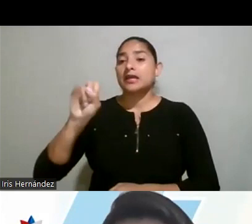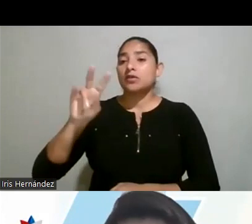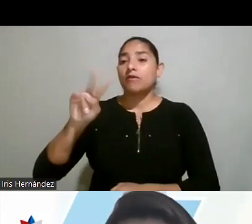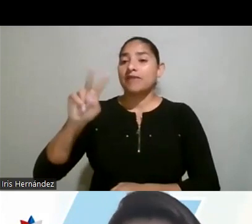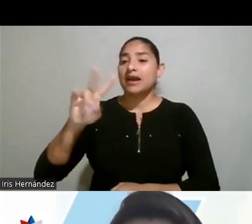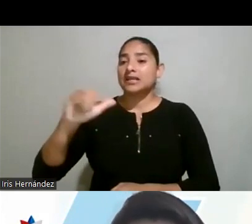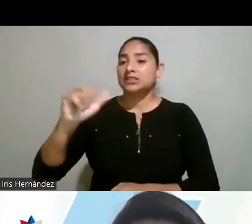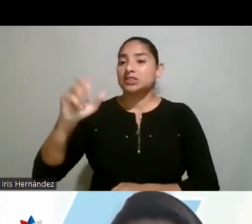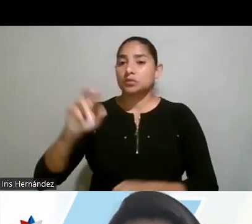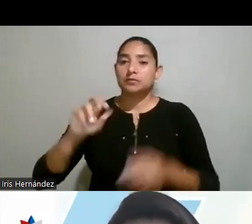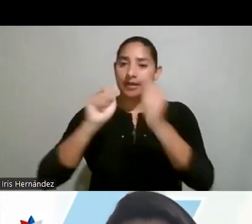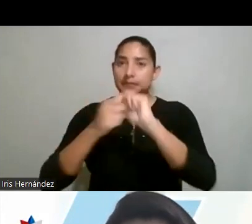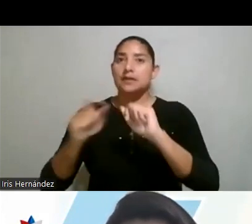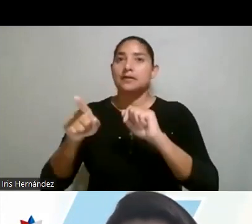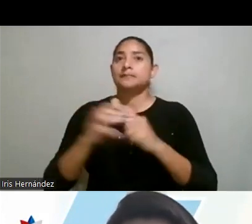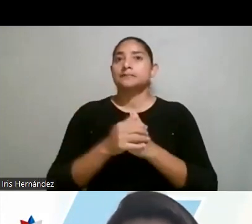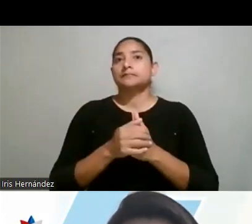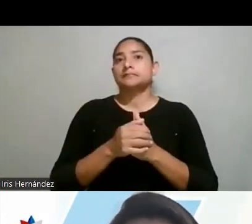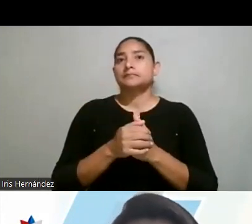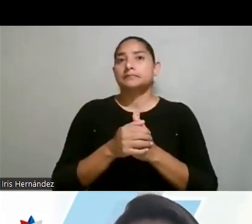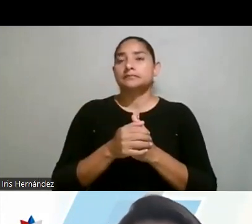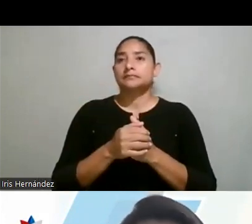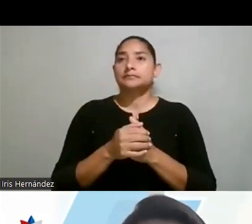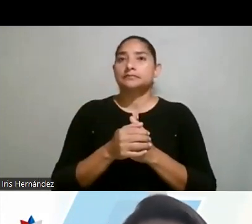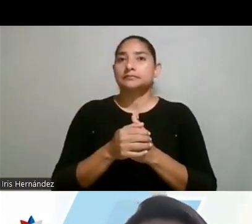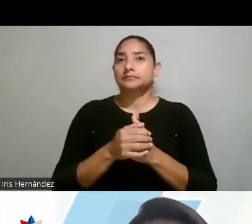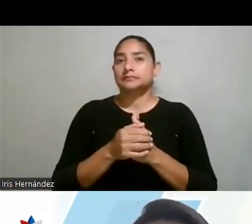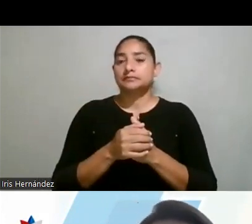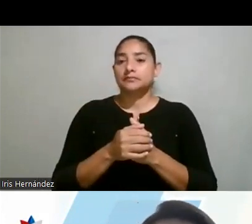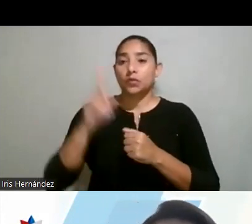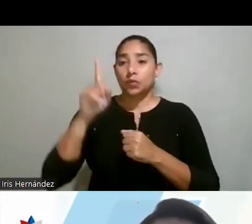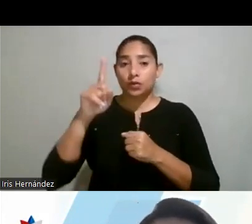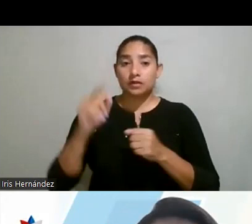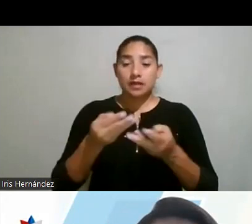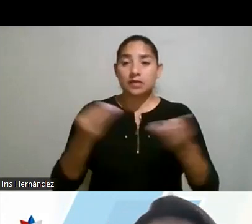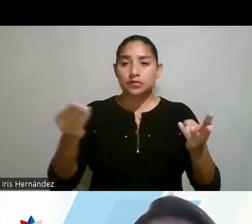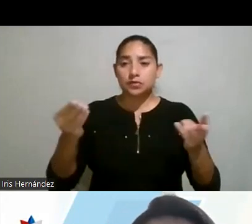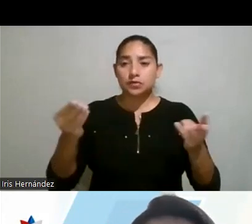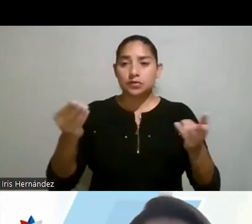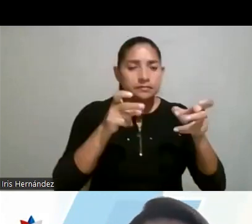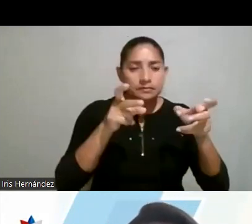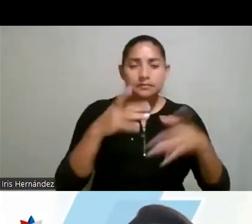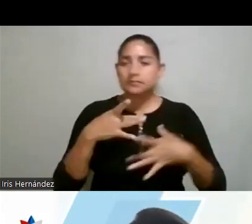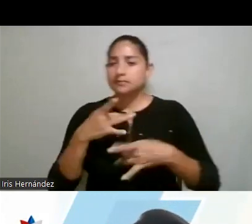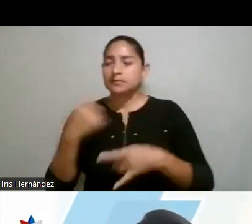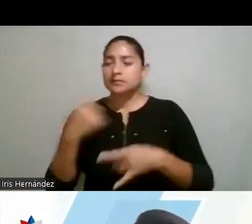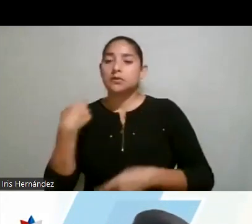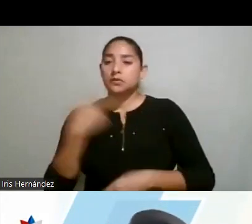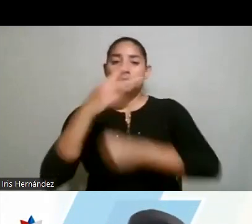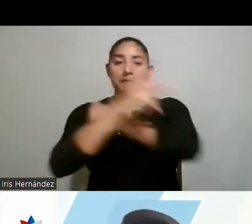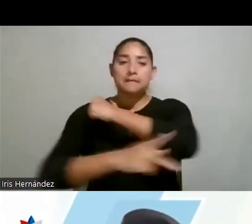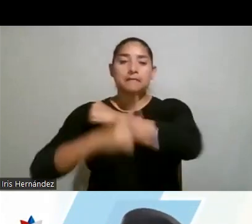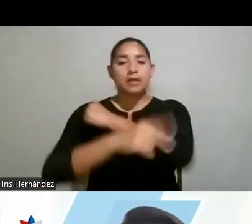Me disculpan, por favor, que no lo actualicé. Una de las cosas que llama mucho la atención en nuestro país es